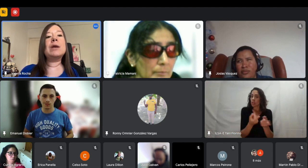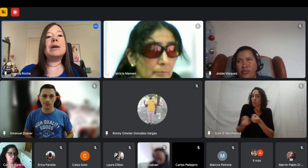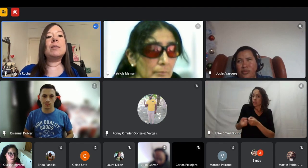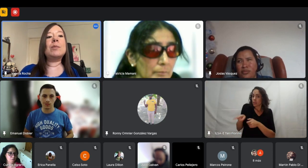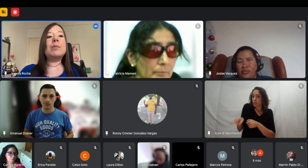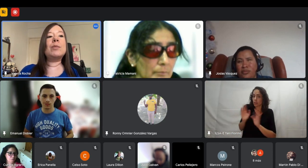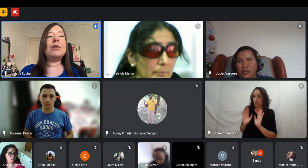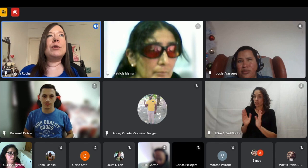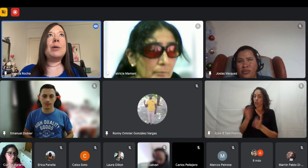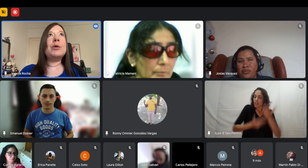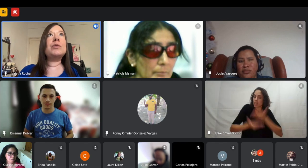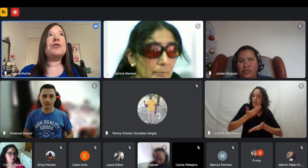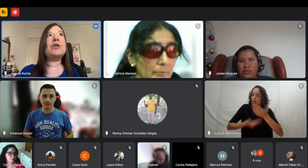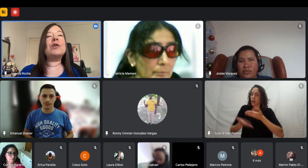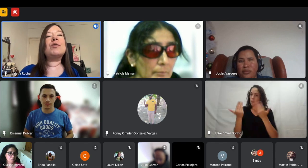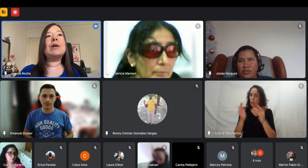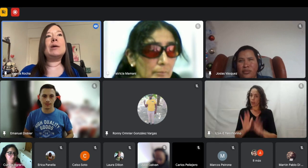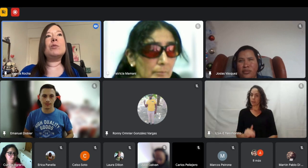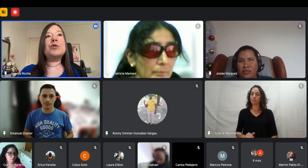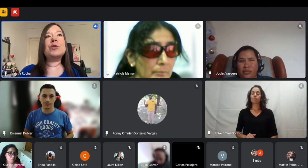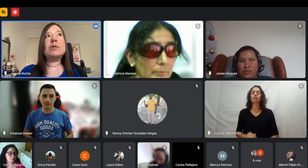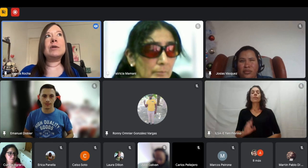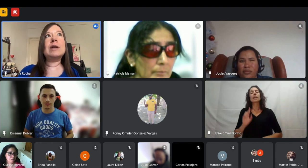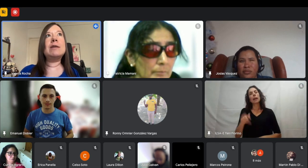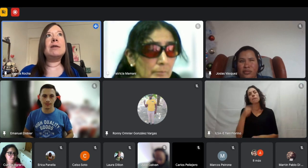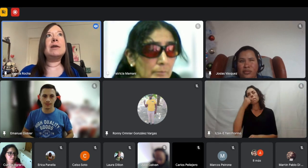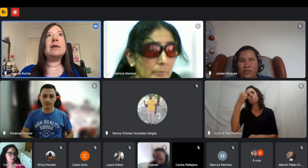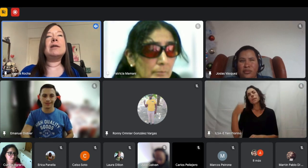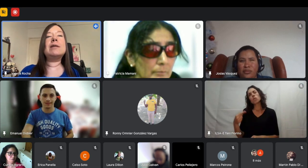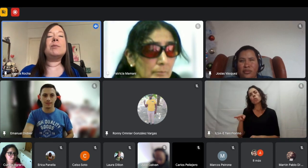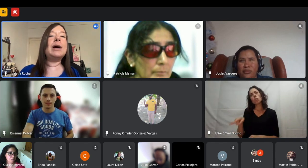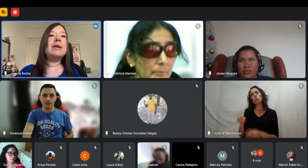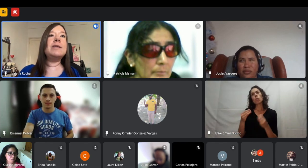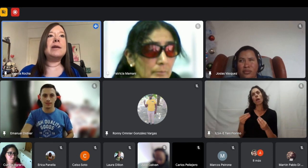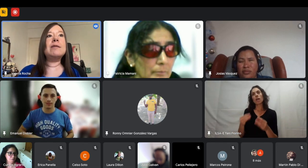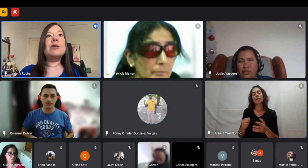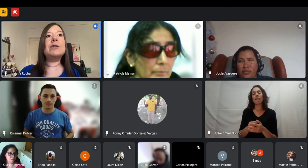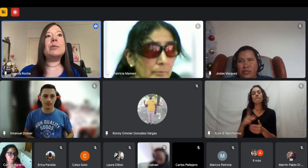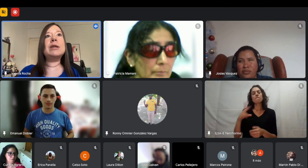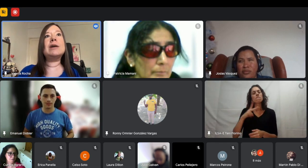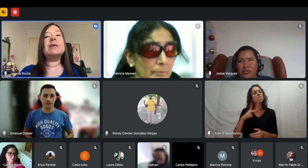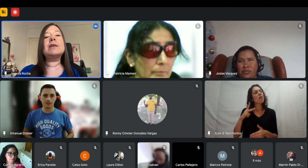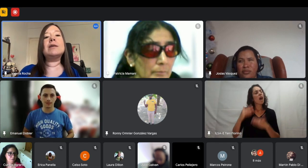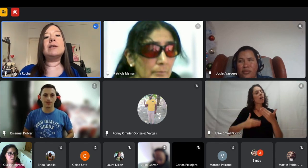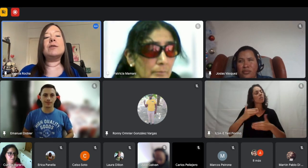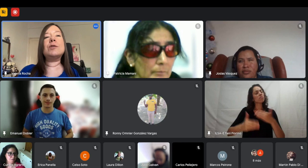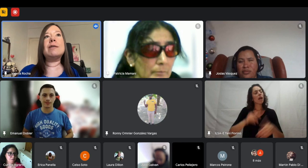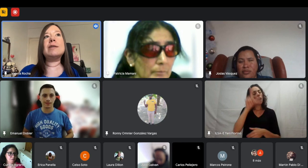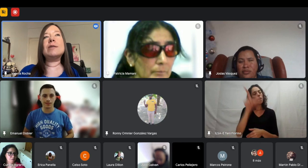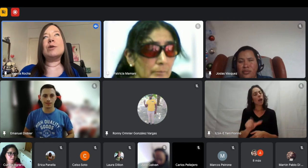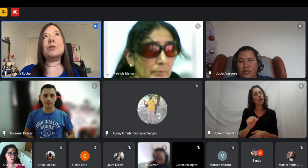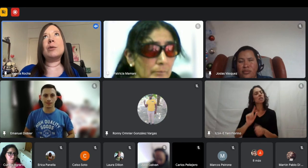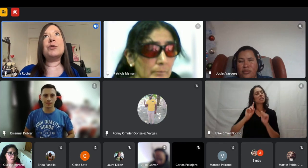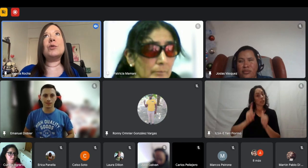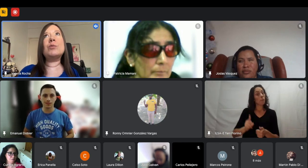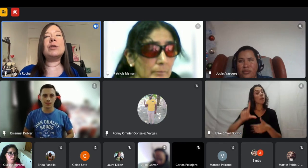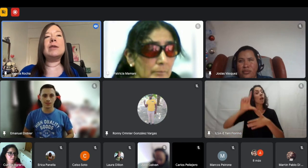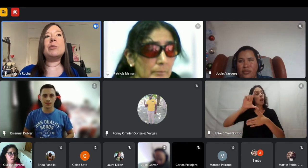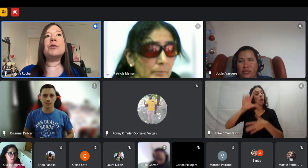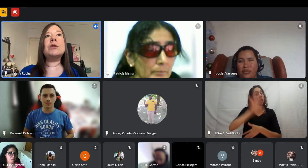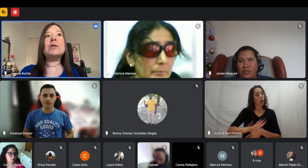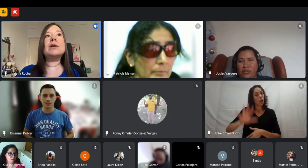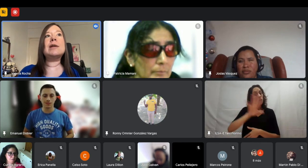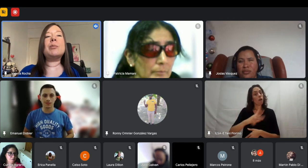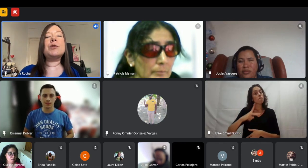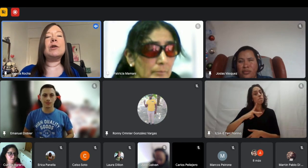mutuo volviendo a la pregunta yo creo que nos falta mucho a nivel país a nivel latinoamérica a veces como sabemos solo